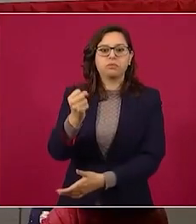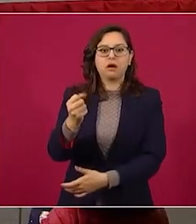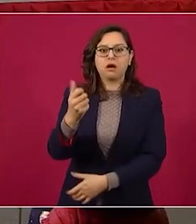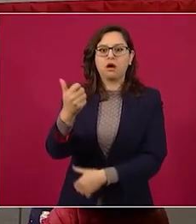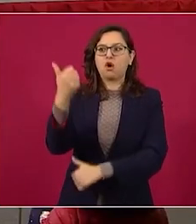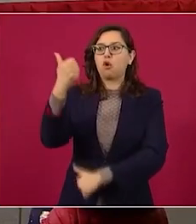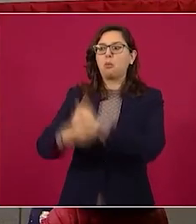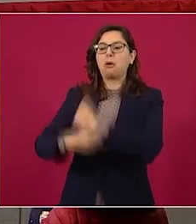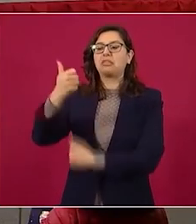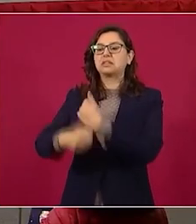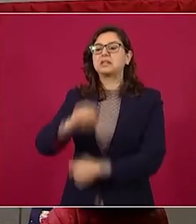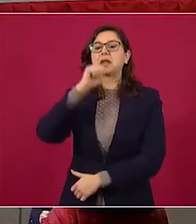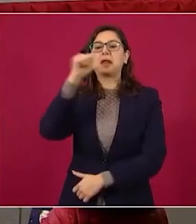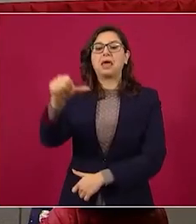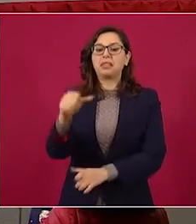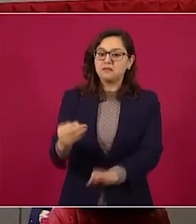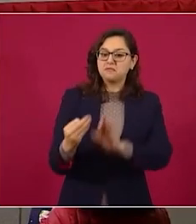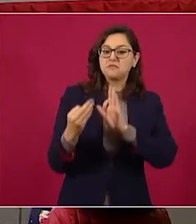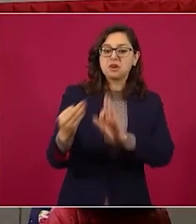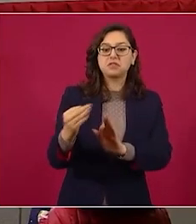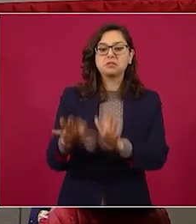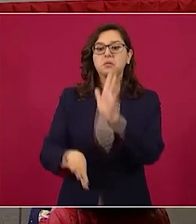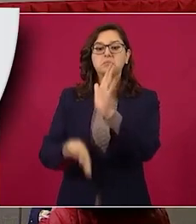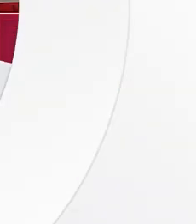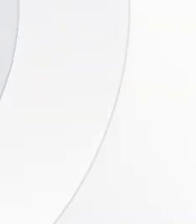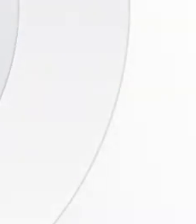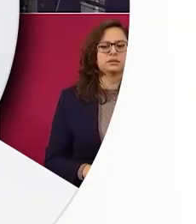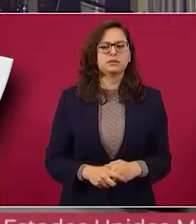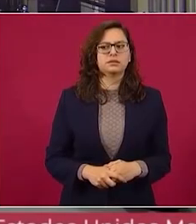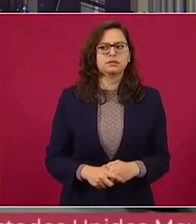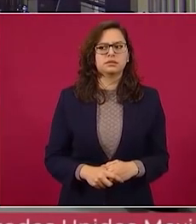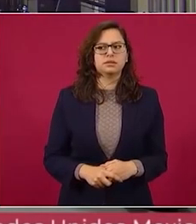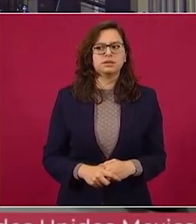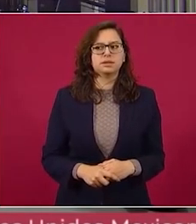como dice esta asociación civil